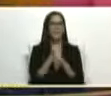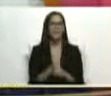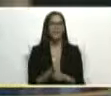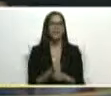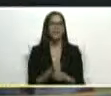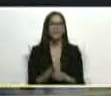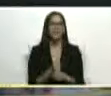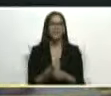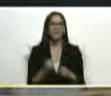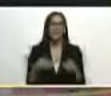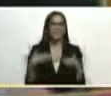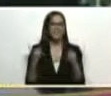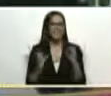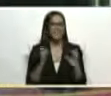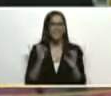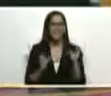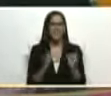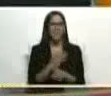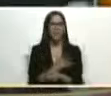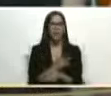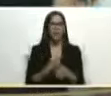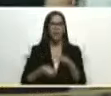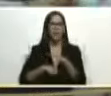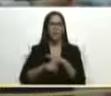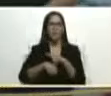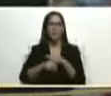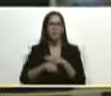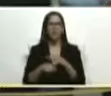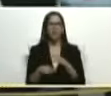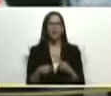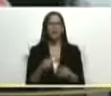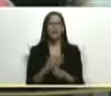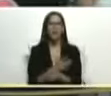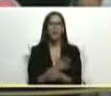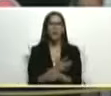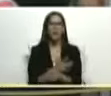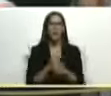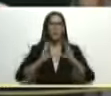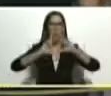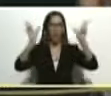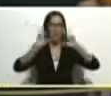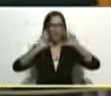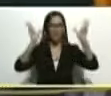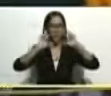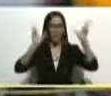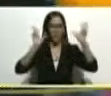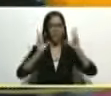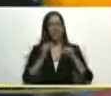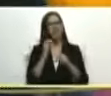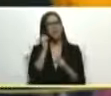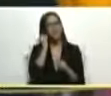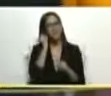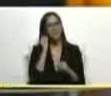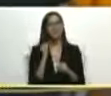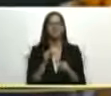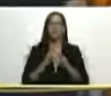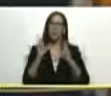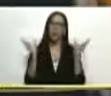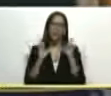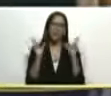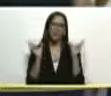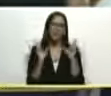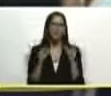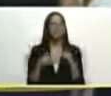ansiosos porque van a jugar futbolito porque van a jugar voleibol a las muchachas voleibol